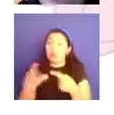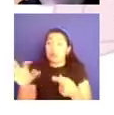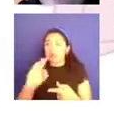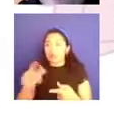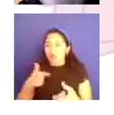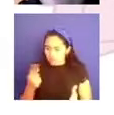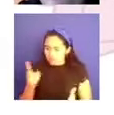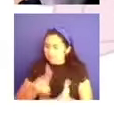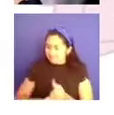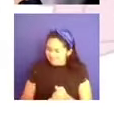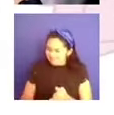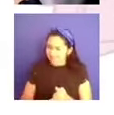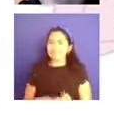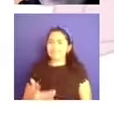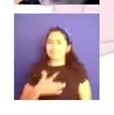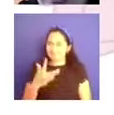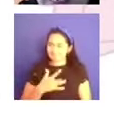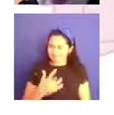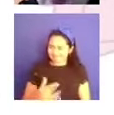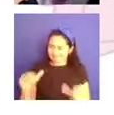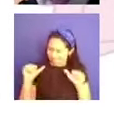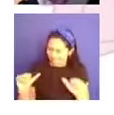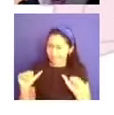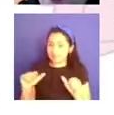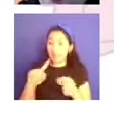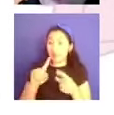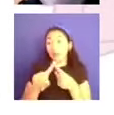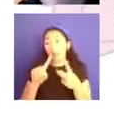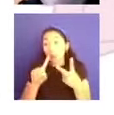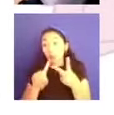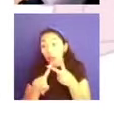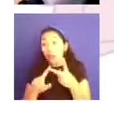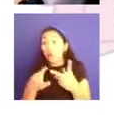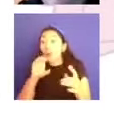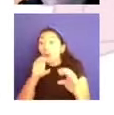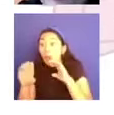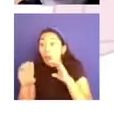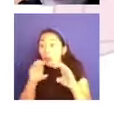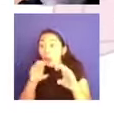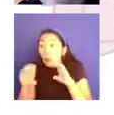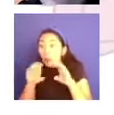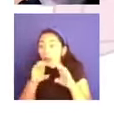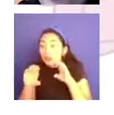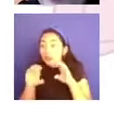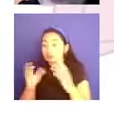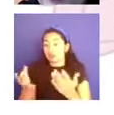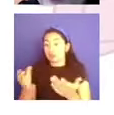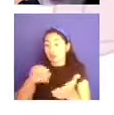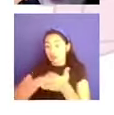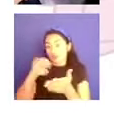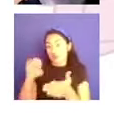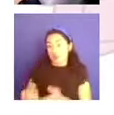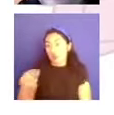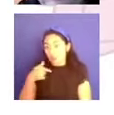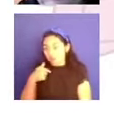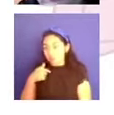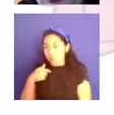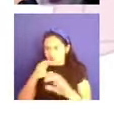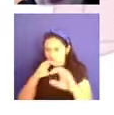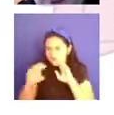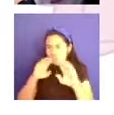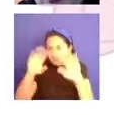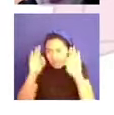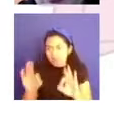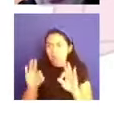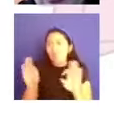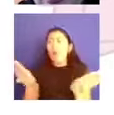con una comunicación funcional. ¿Cómo puedo saber que me estoy comunicando funcionalmente? Pues tiene que ser